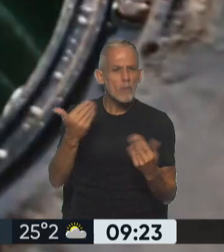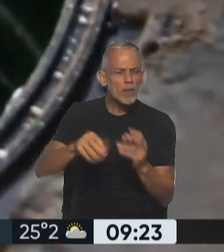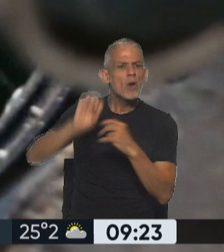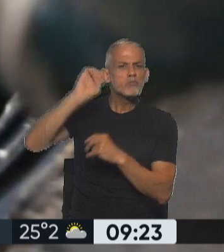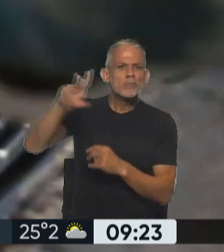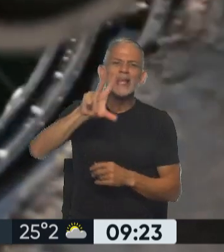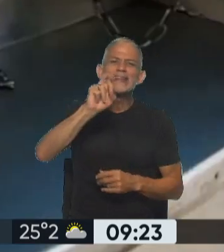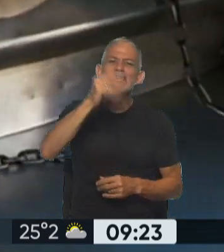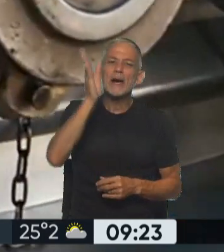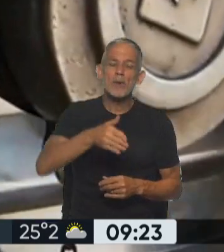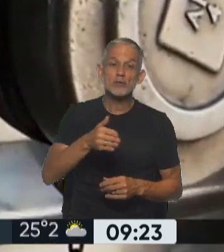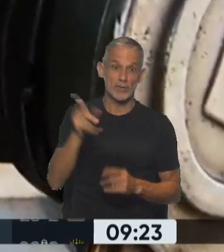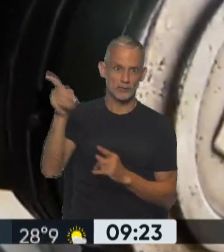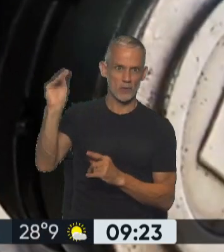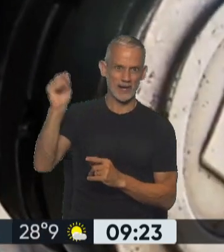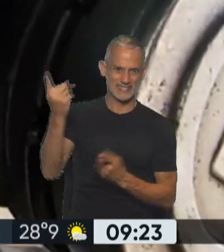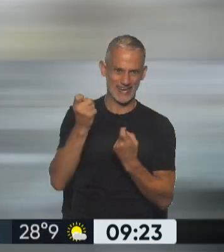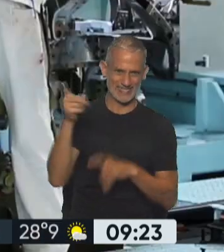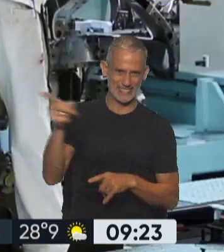el 30% del consumo en Brasil.